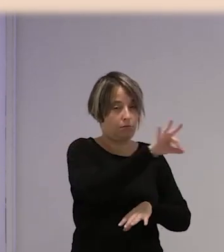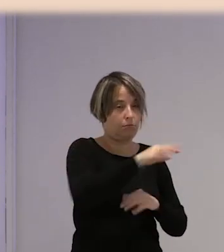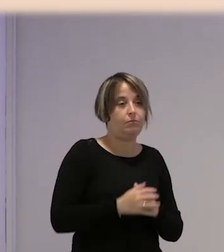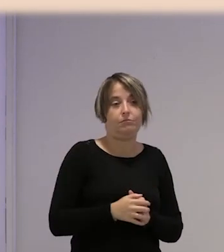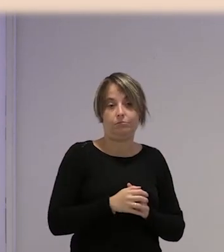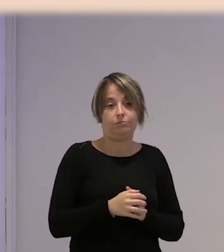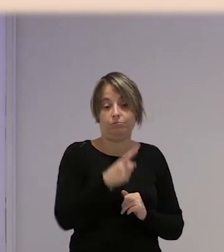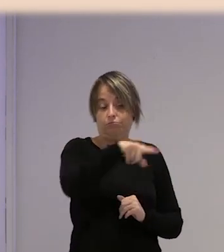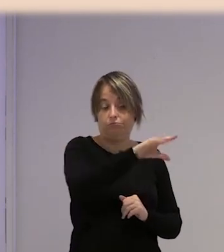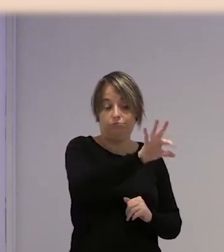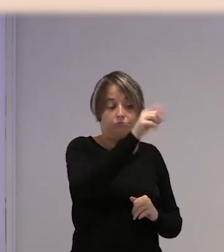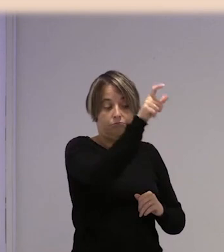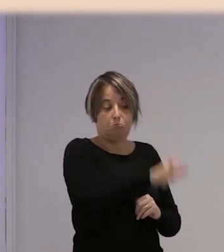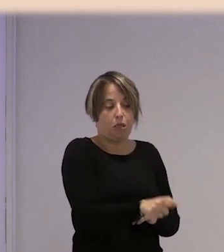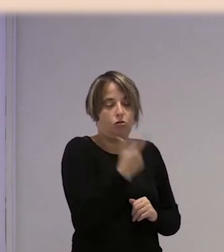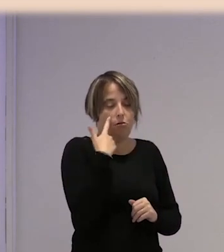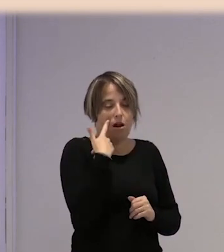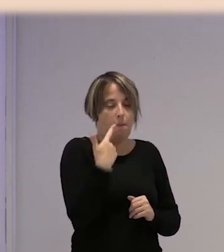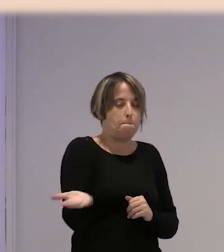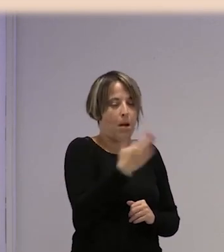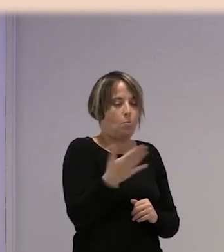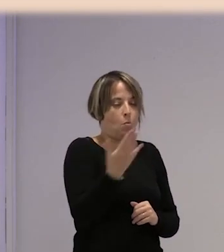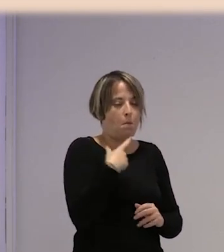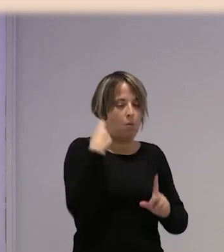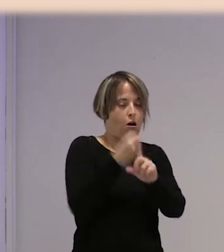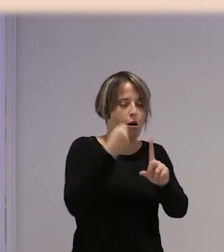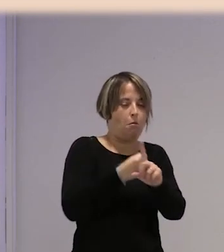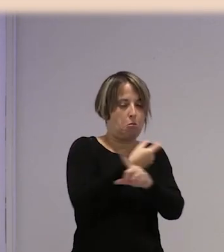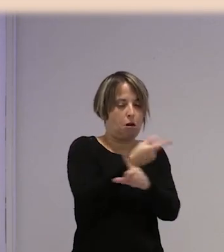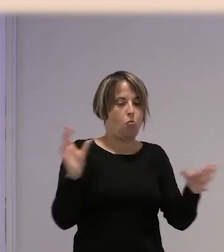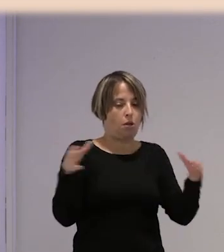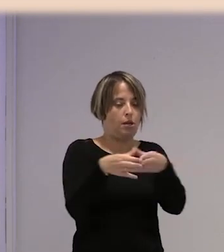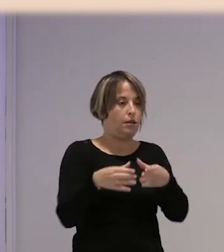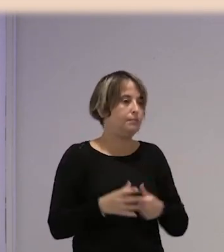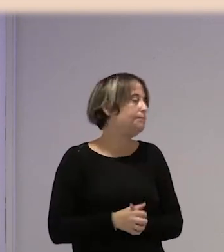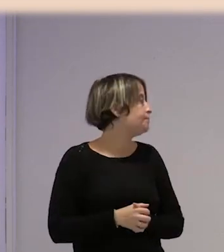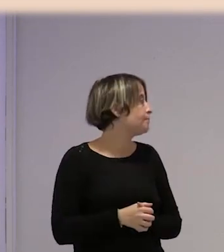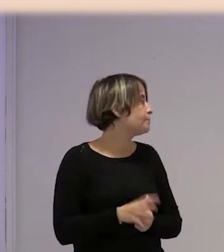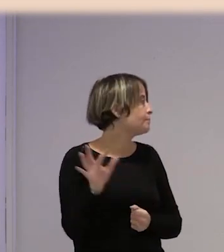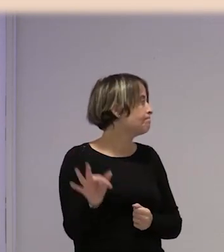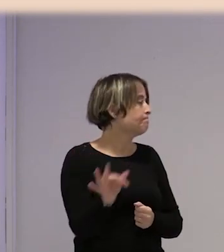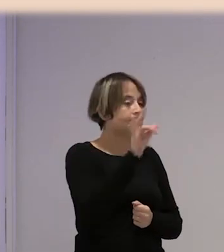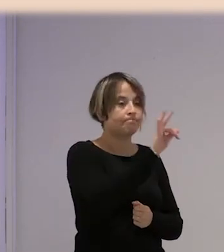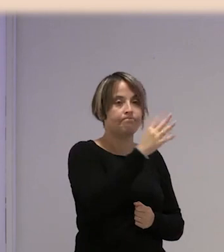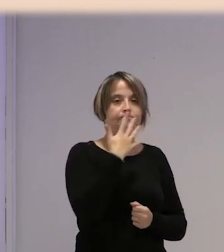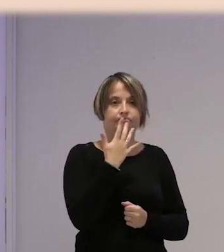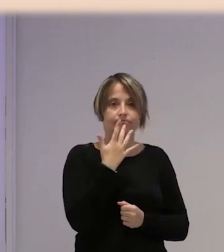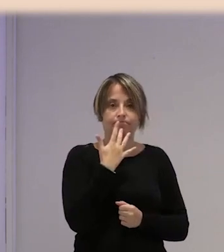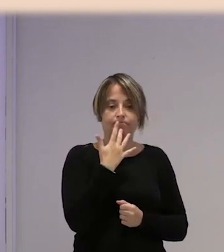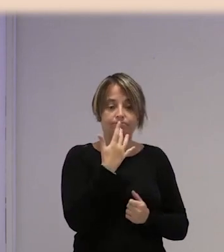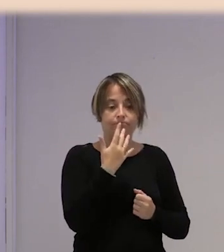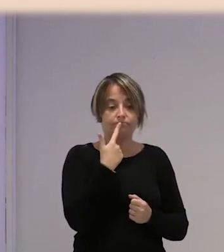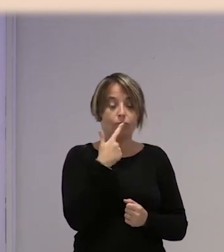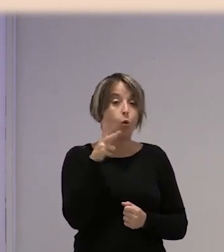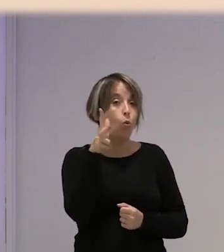que van a tirar de la cuadrilla. Ana, me contabas en el caso de las